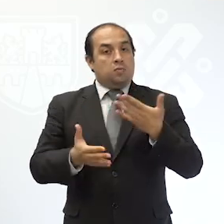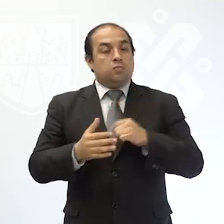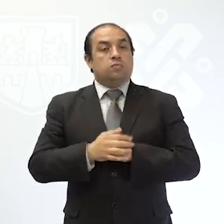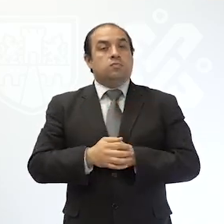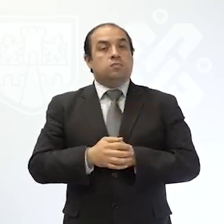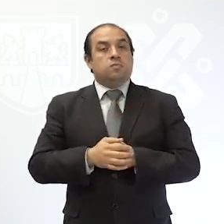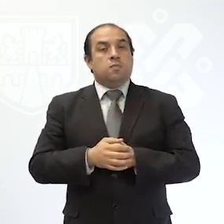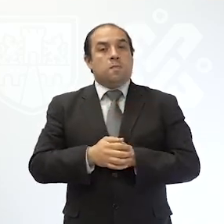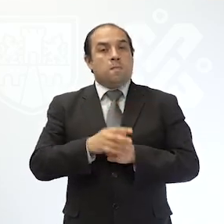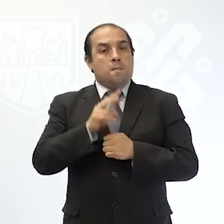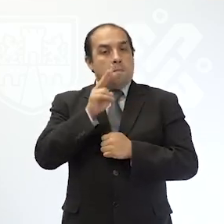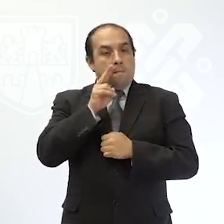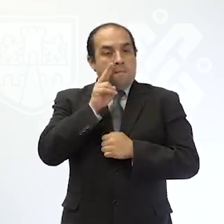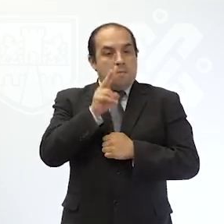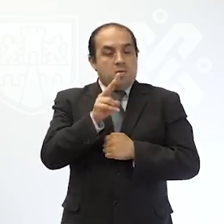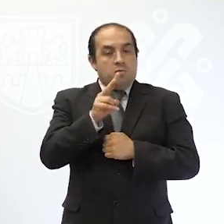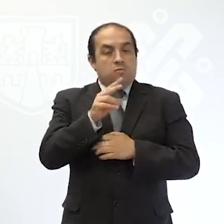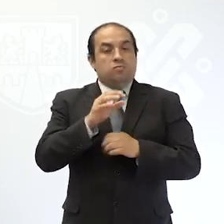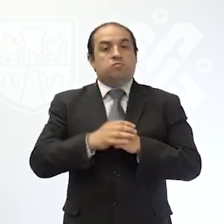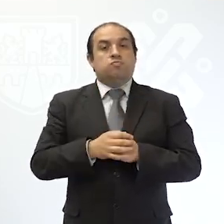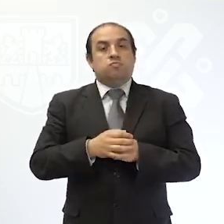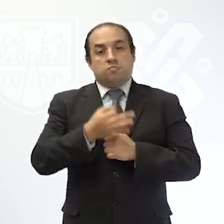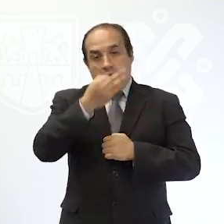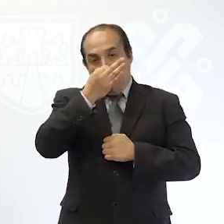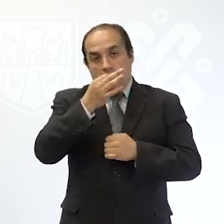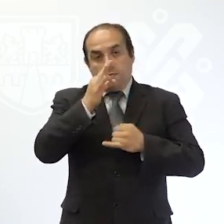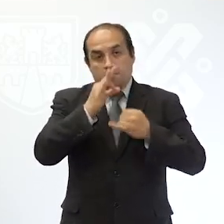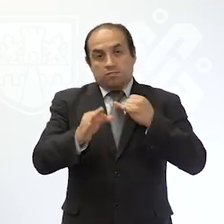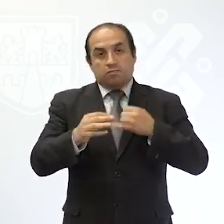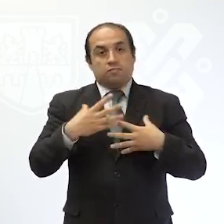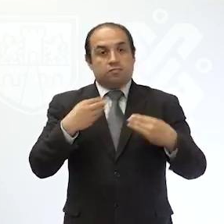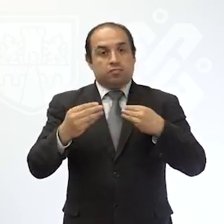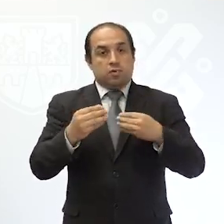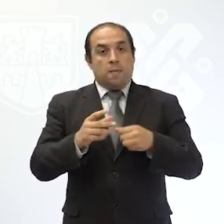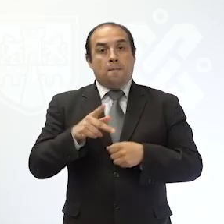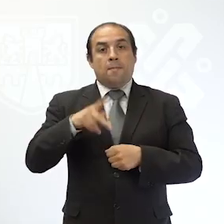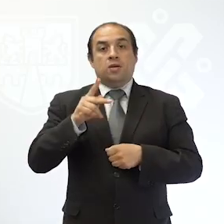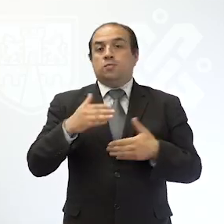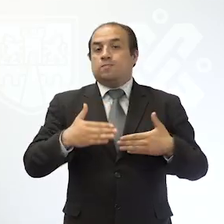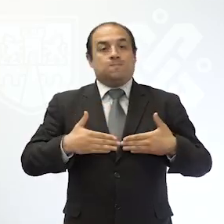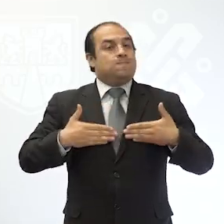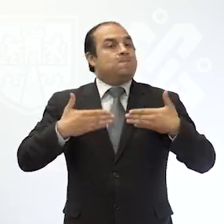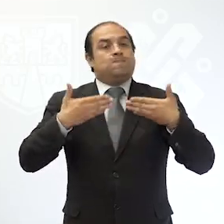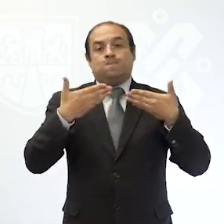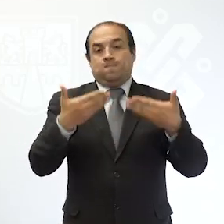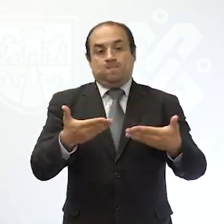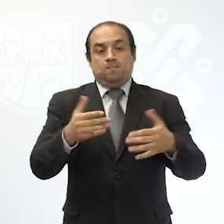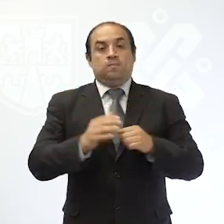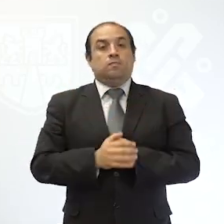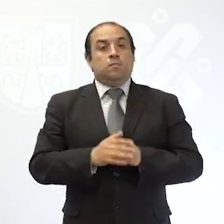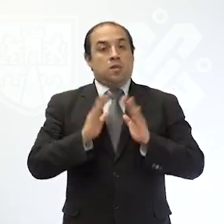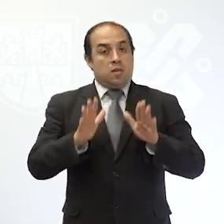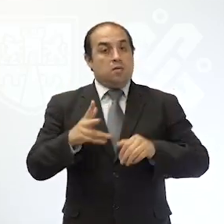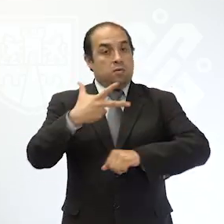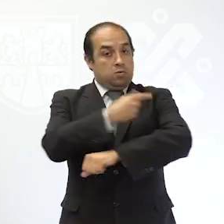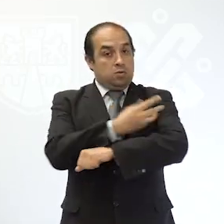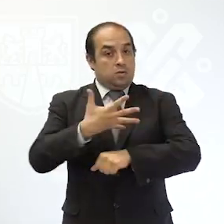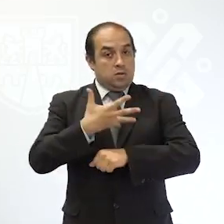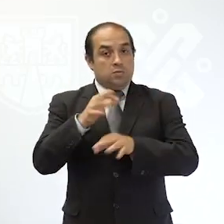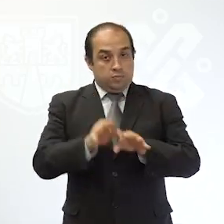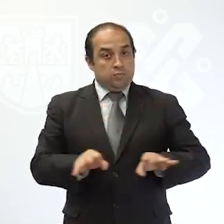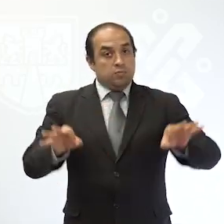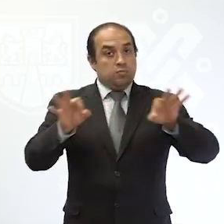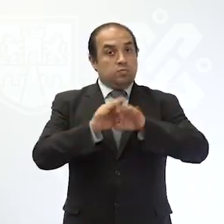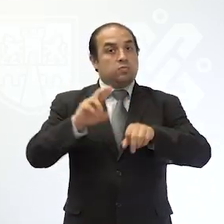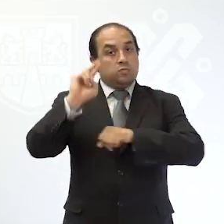estamos comenzando a ver la luz al final del camino, pero no por ello debemos bajar la guardia. A los que ya se